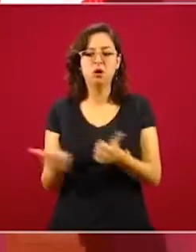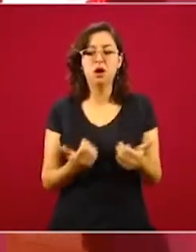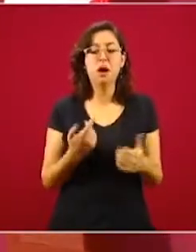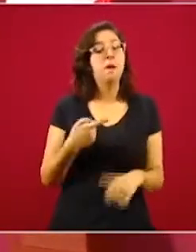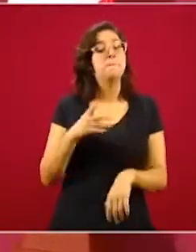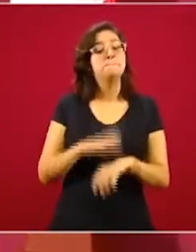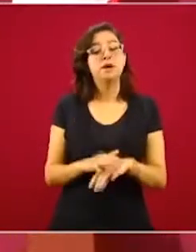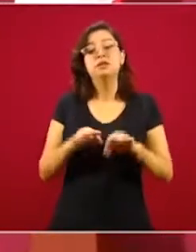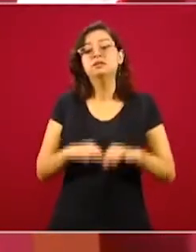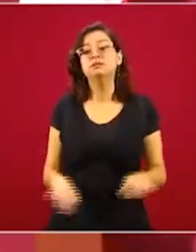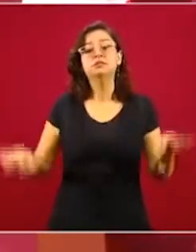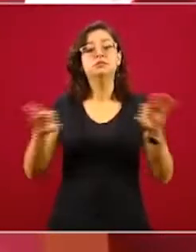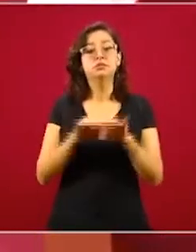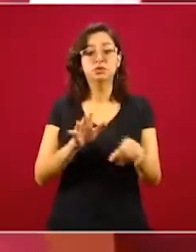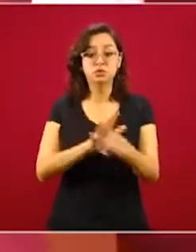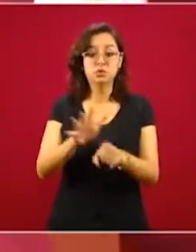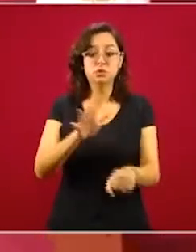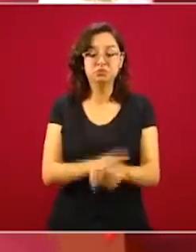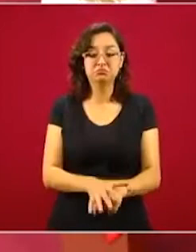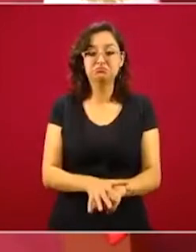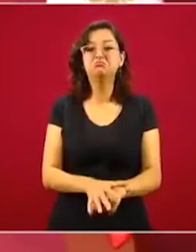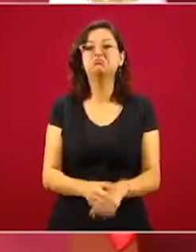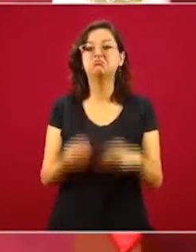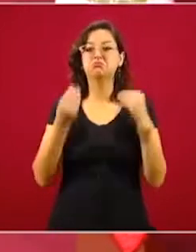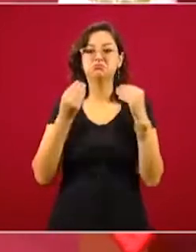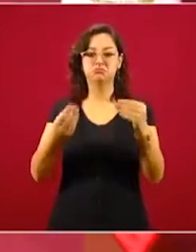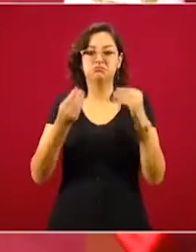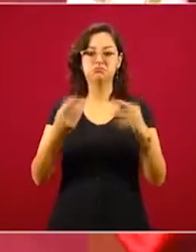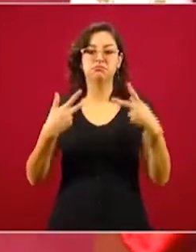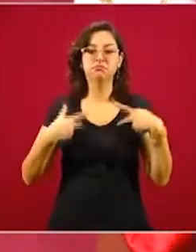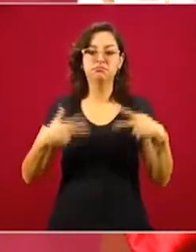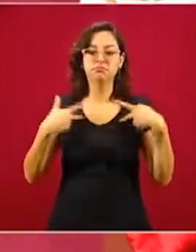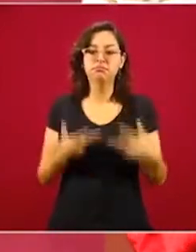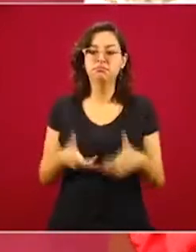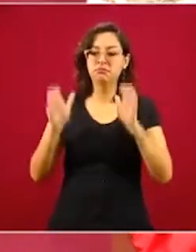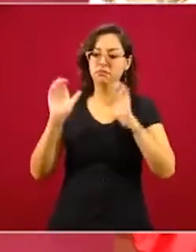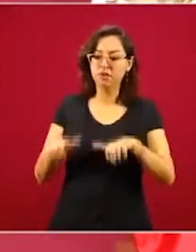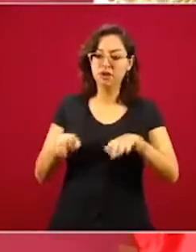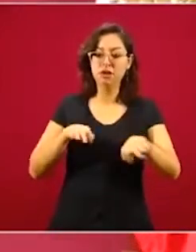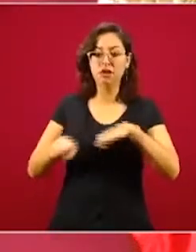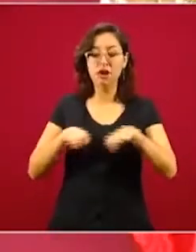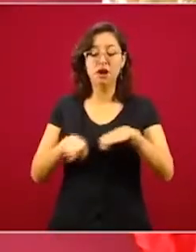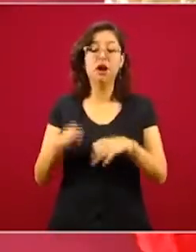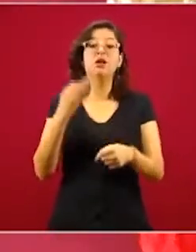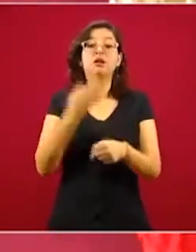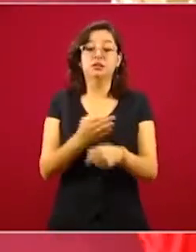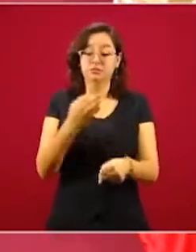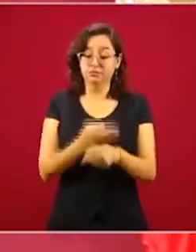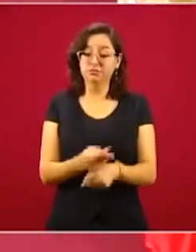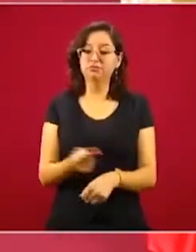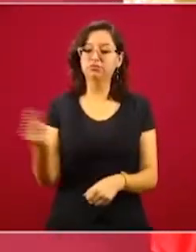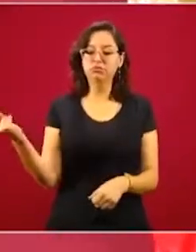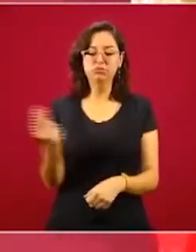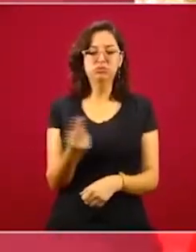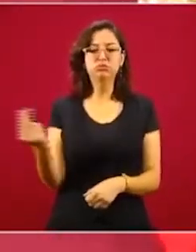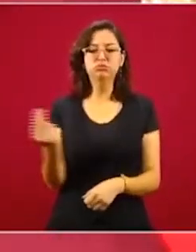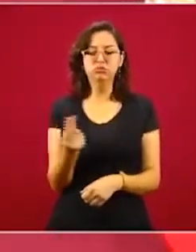generación de muchos empleos. Ahora que se requieren que se necesitan,